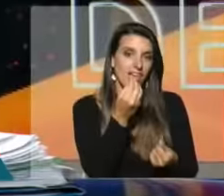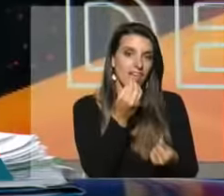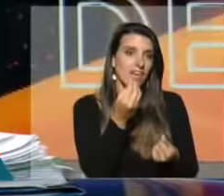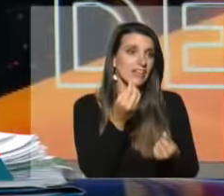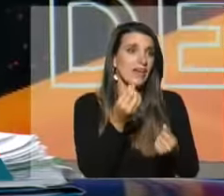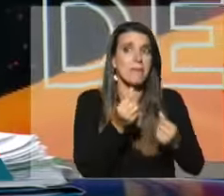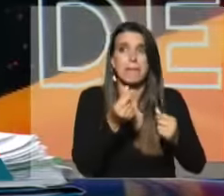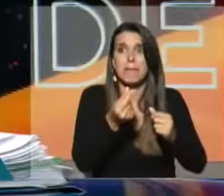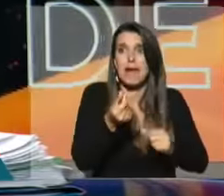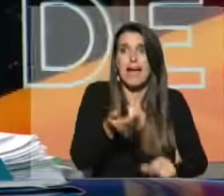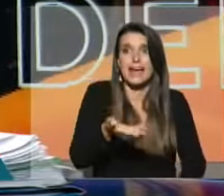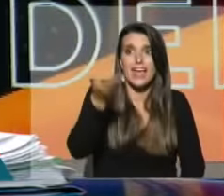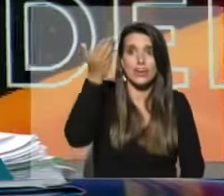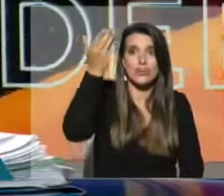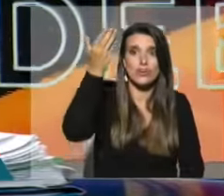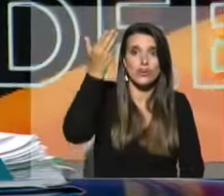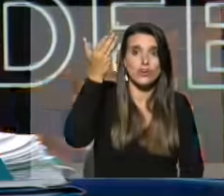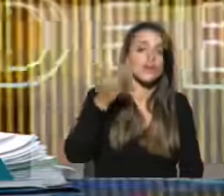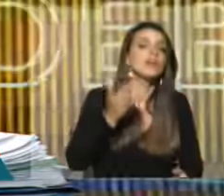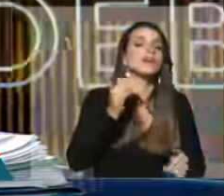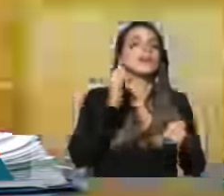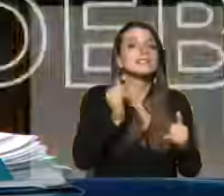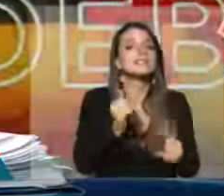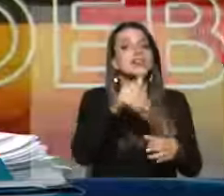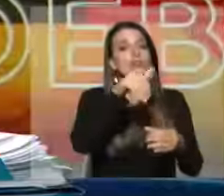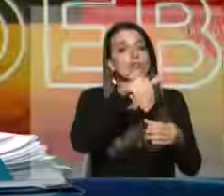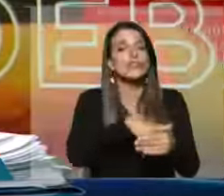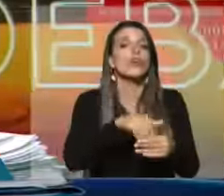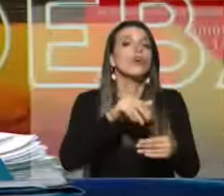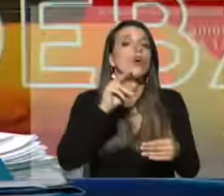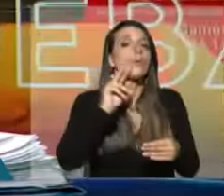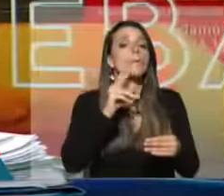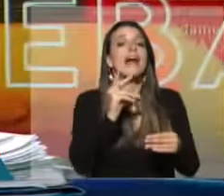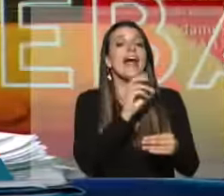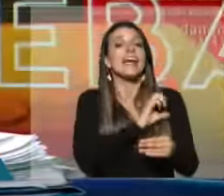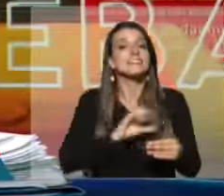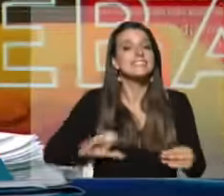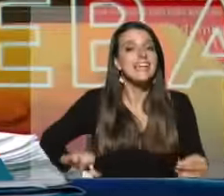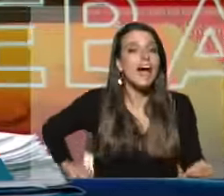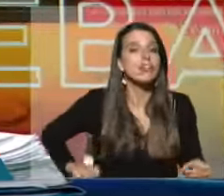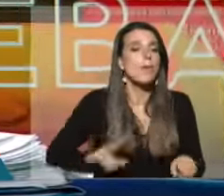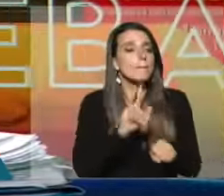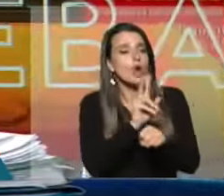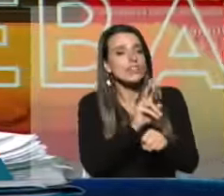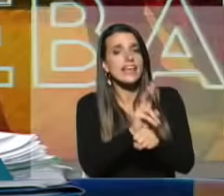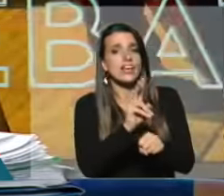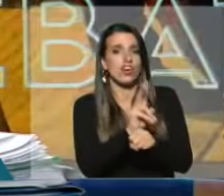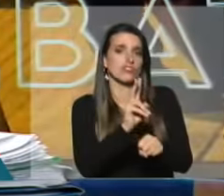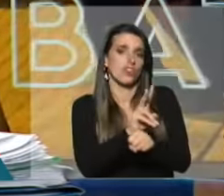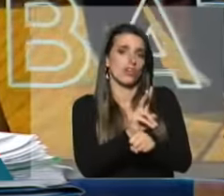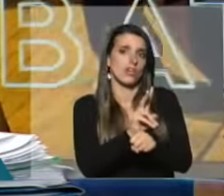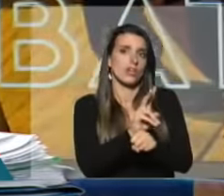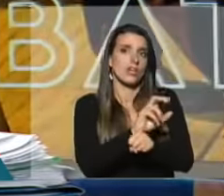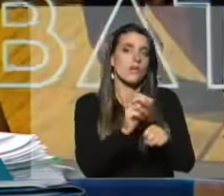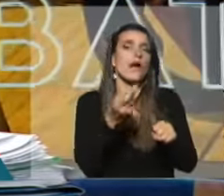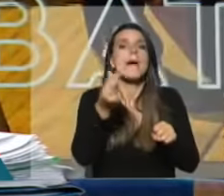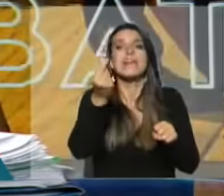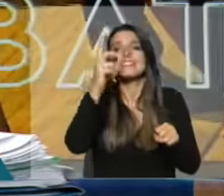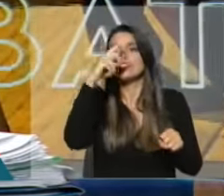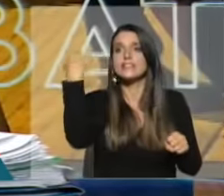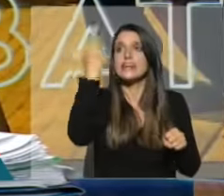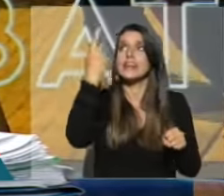vez están más caros. sí a que el Estado sea protector y amortigüe los precios